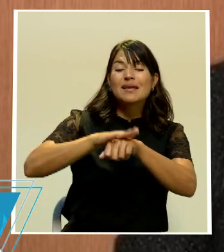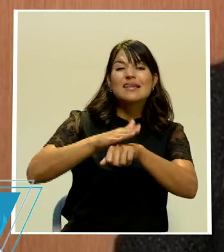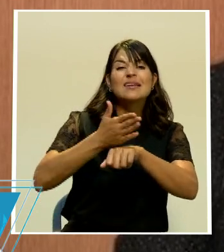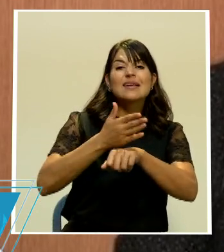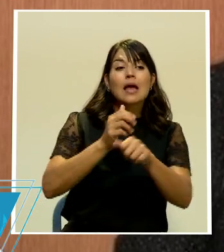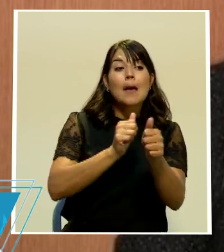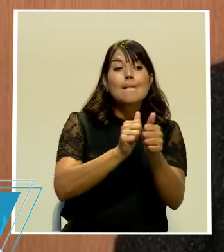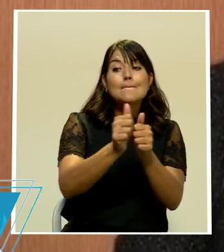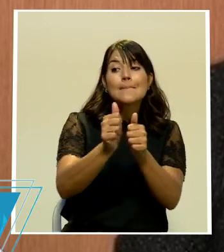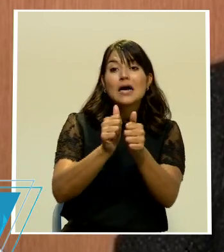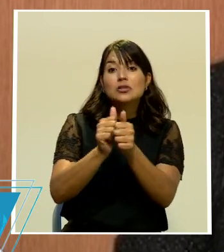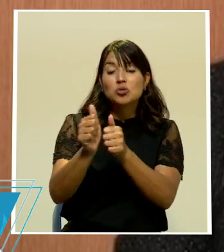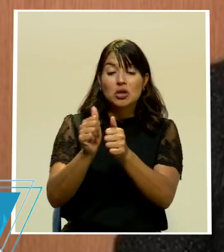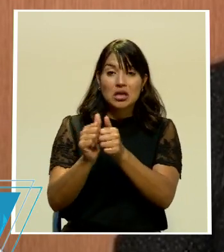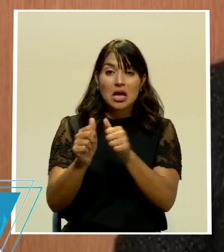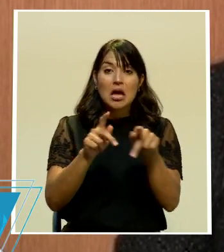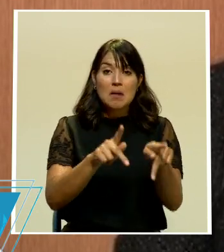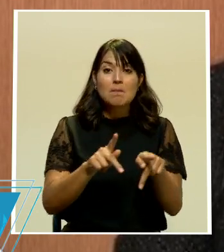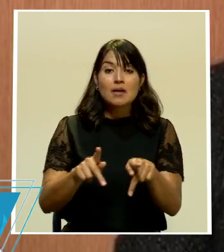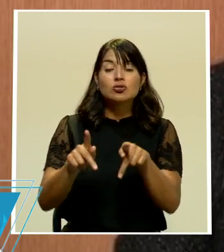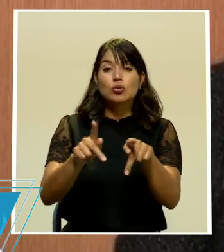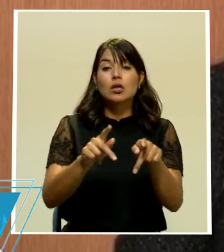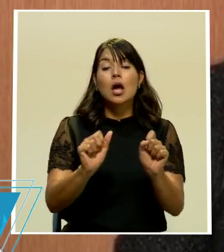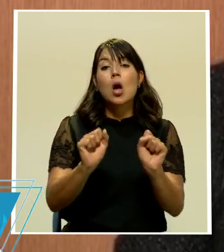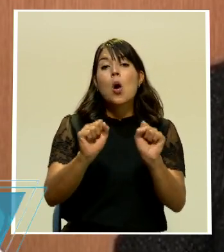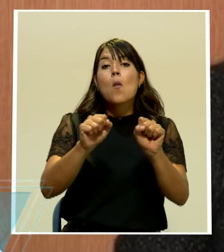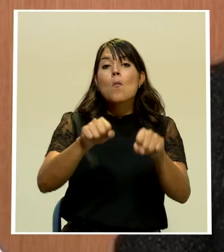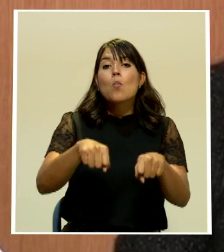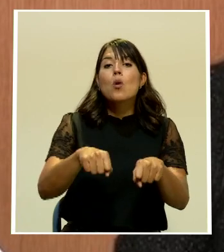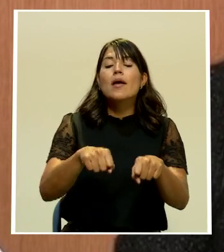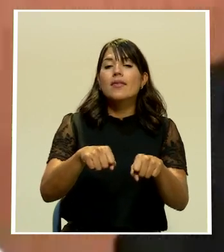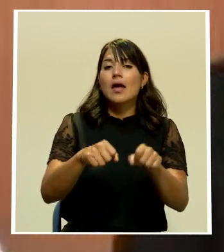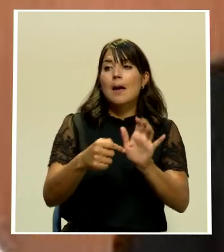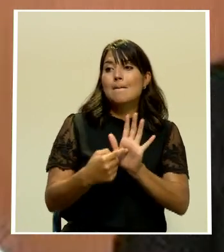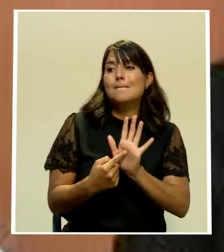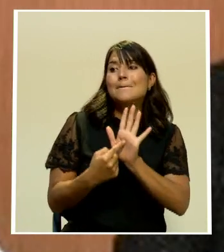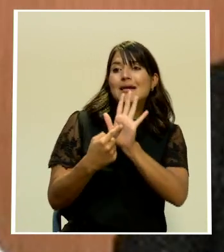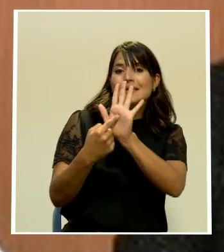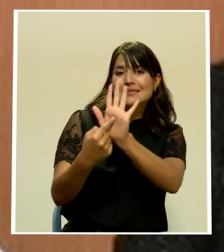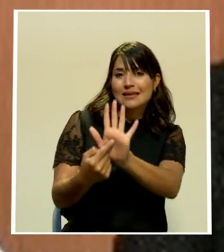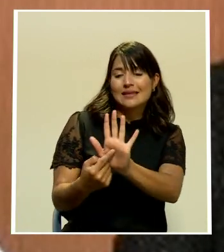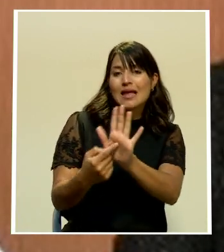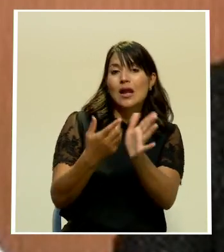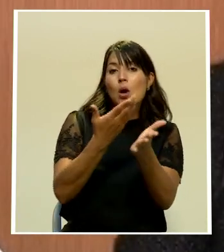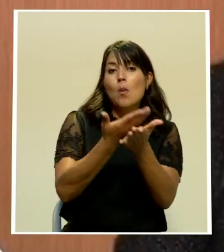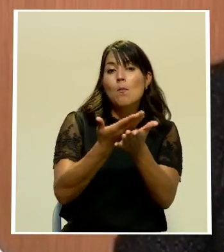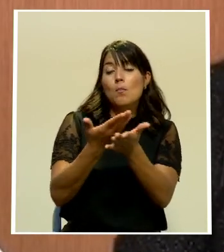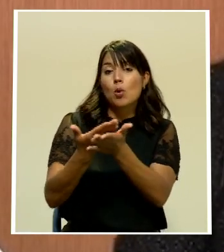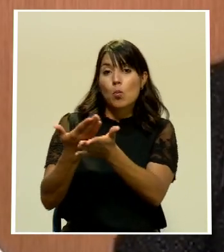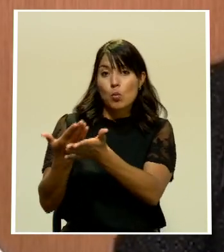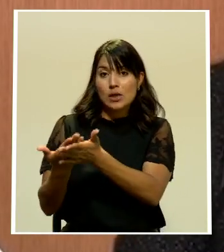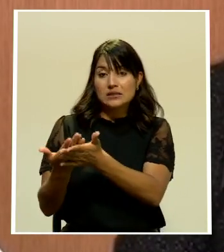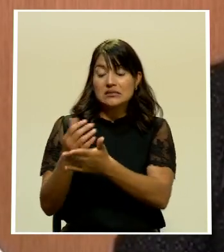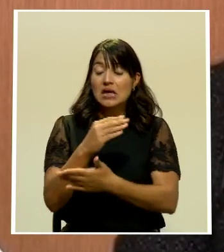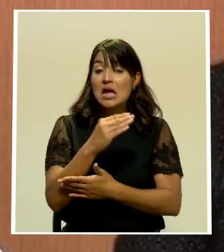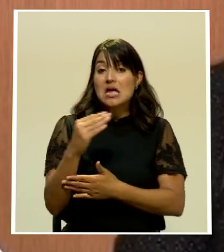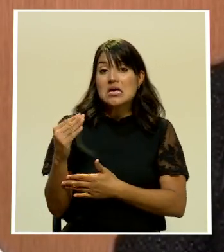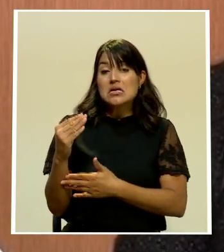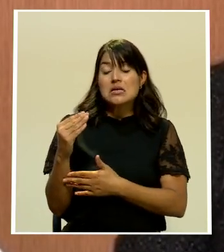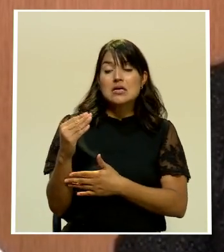pudiésemos presentar de una forma más breve nuestros alegatos sobre las mociones y que las mayorías se